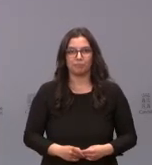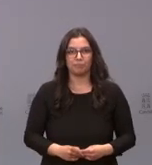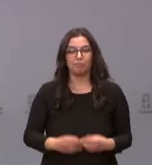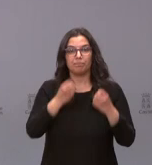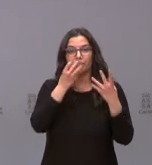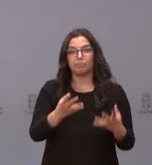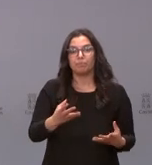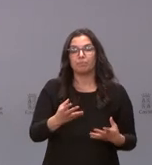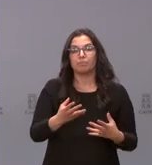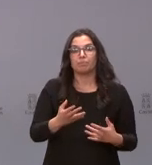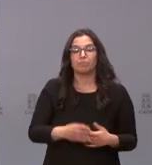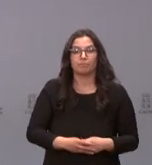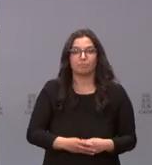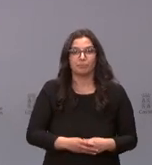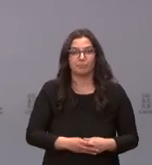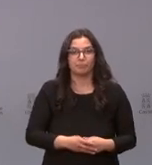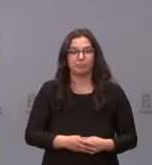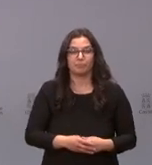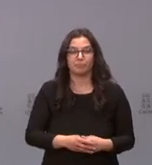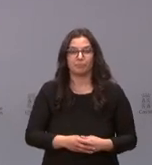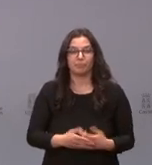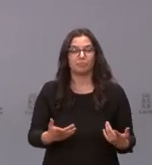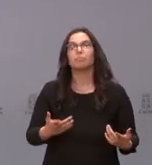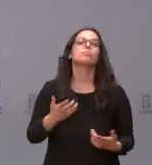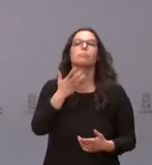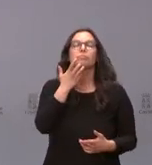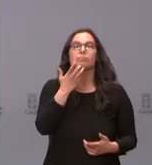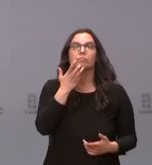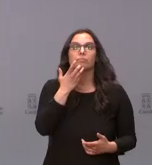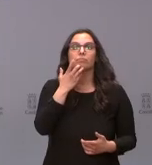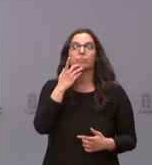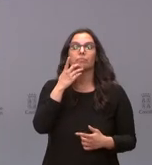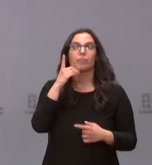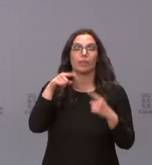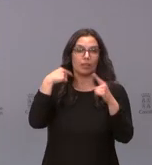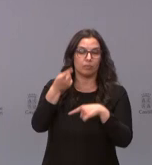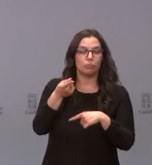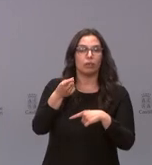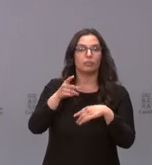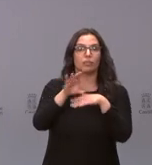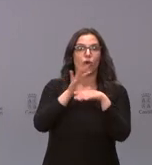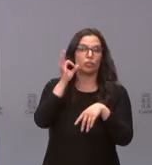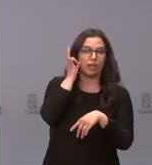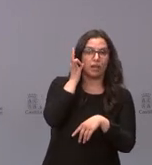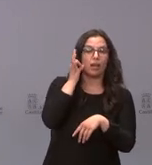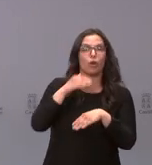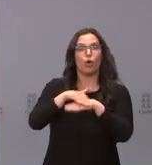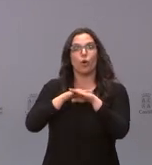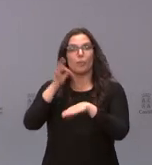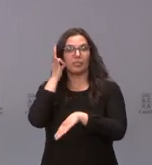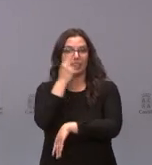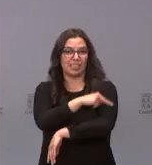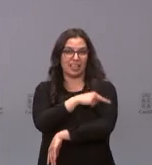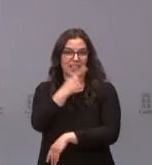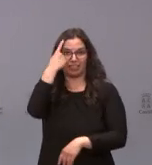Bien, sin perjuicio de lo que les pueda relatar posteriormente tanto la consejera como la ministra de Sanidad que saben se